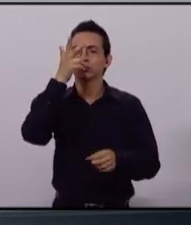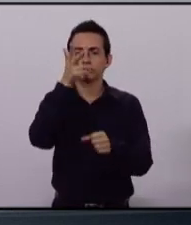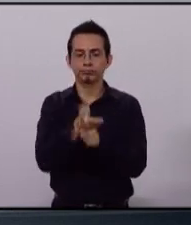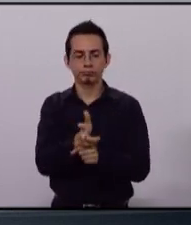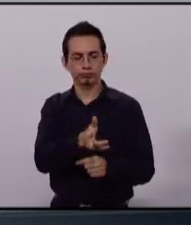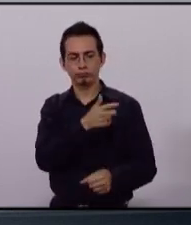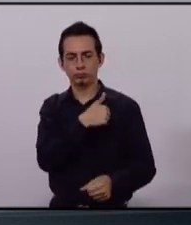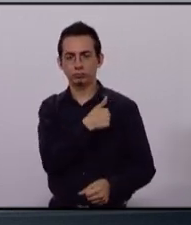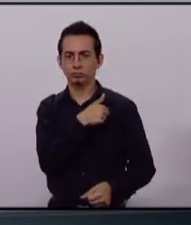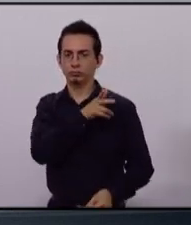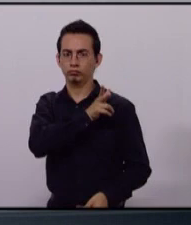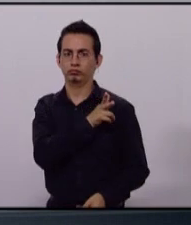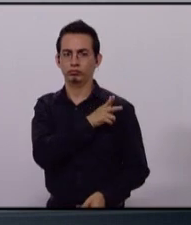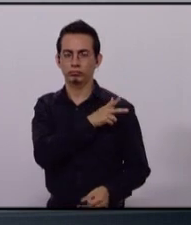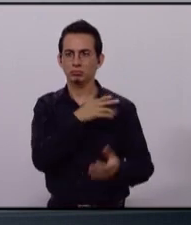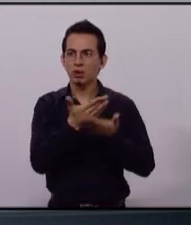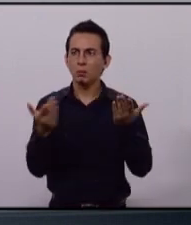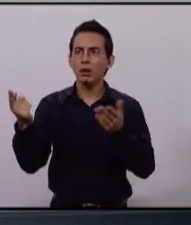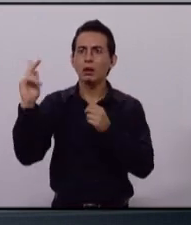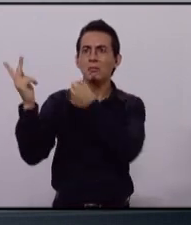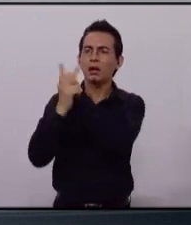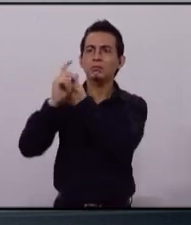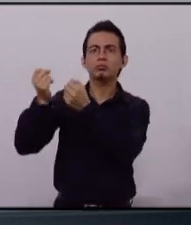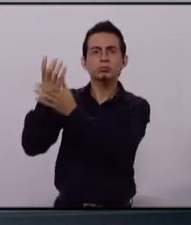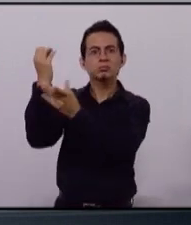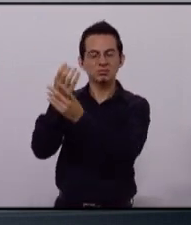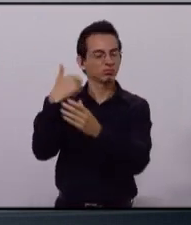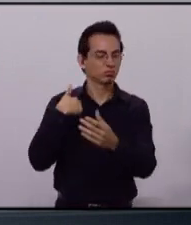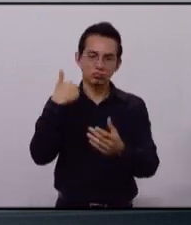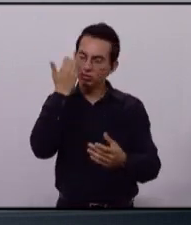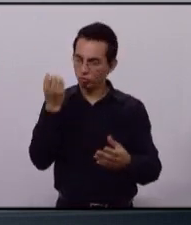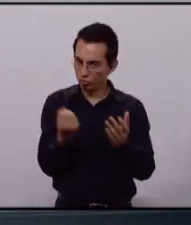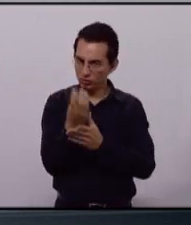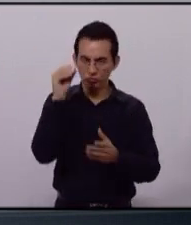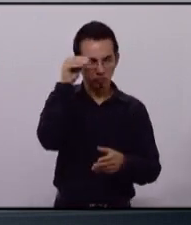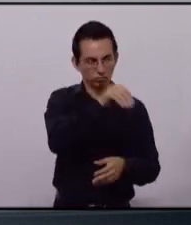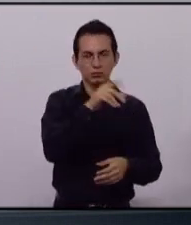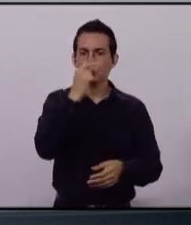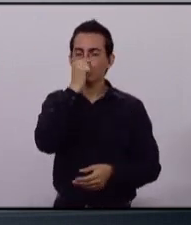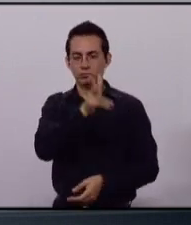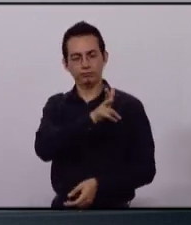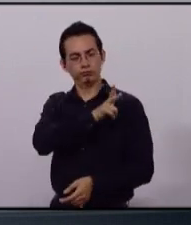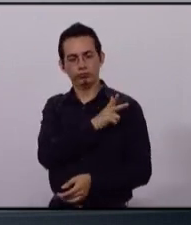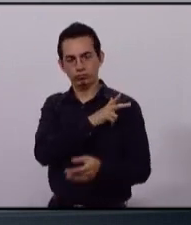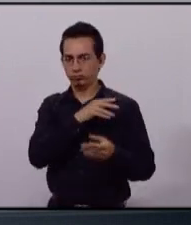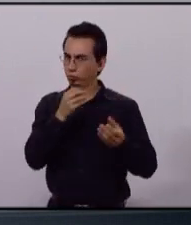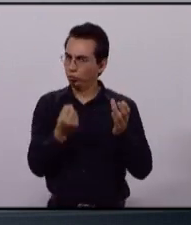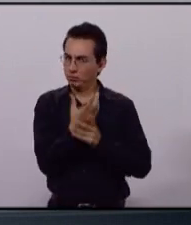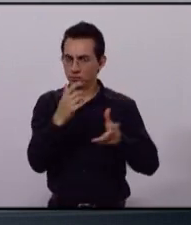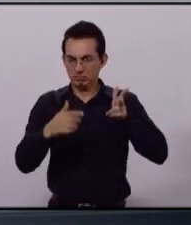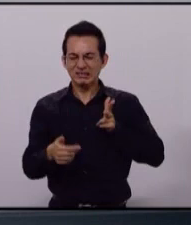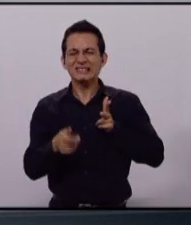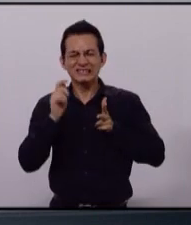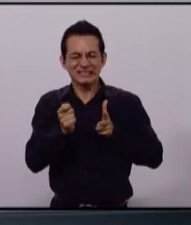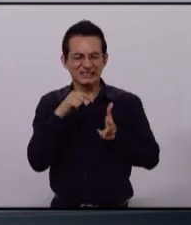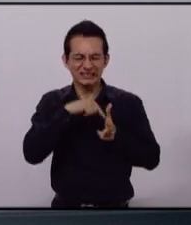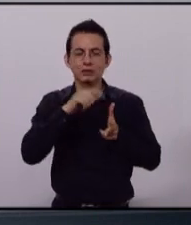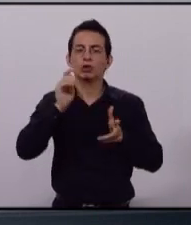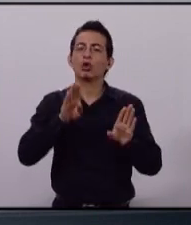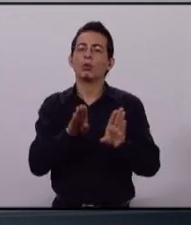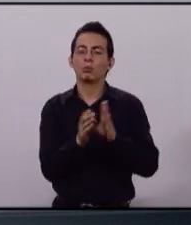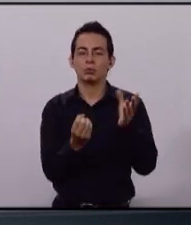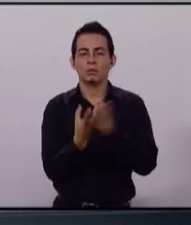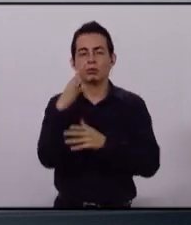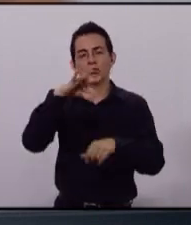ya o lo están haciendo algunos países de primer mundo. Estas cámaras han bajado mucho su costo y esto provocaría que tuviéramos un testigo